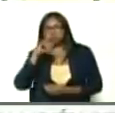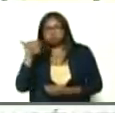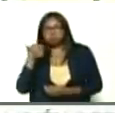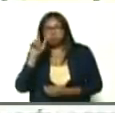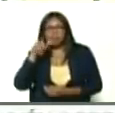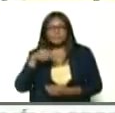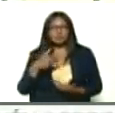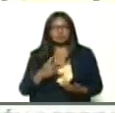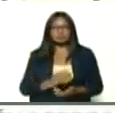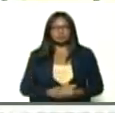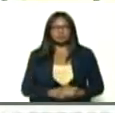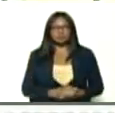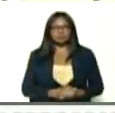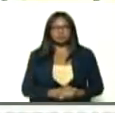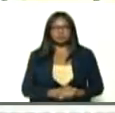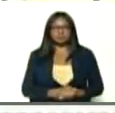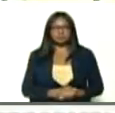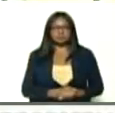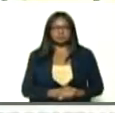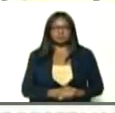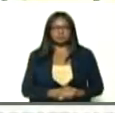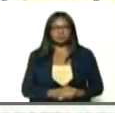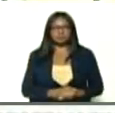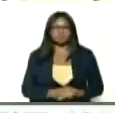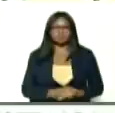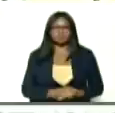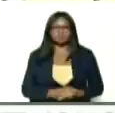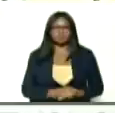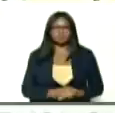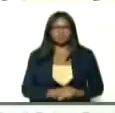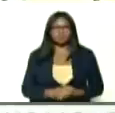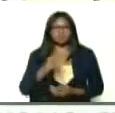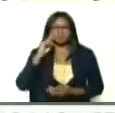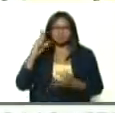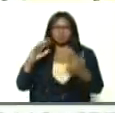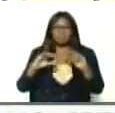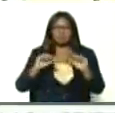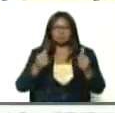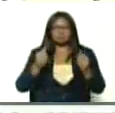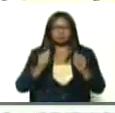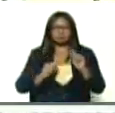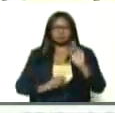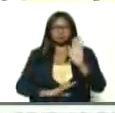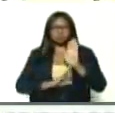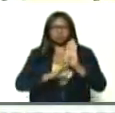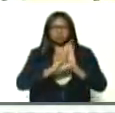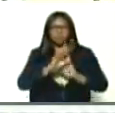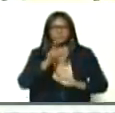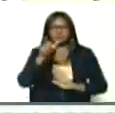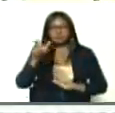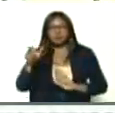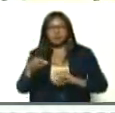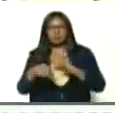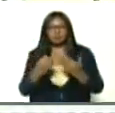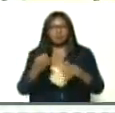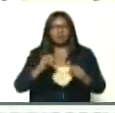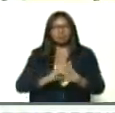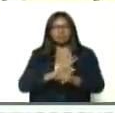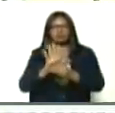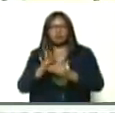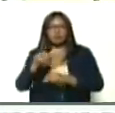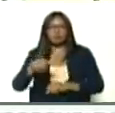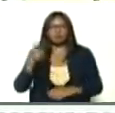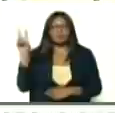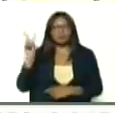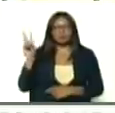trajo como fenómeno, el crecimiento del coronavirus en